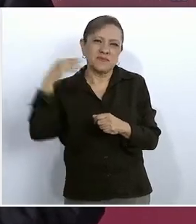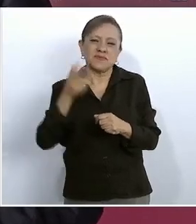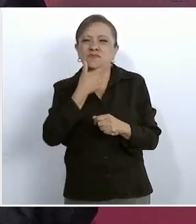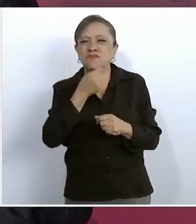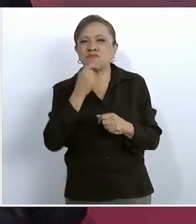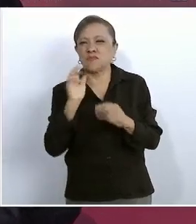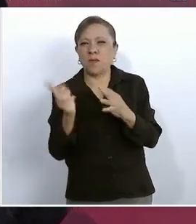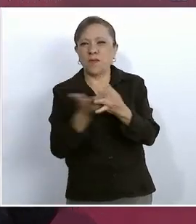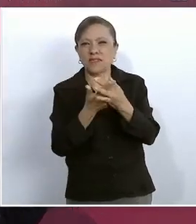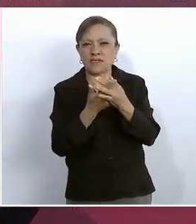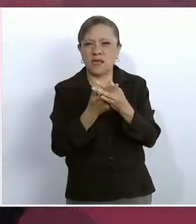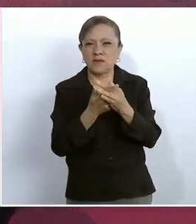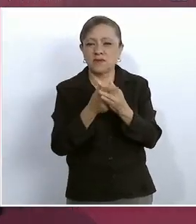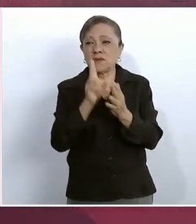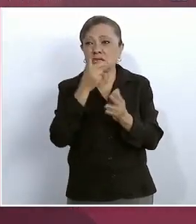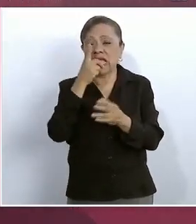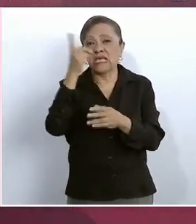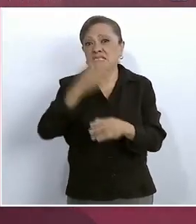les van a atender.